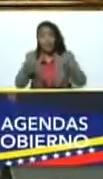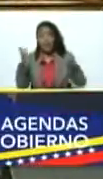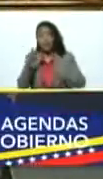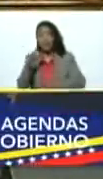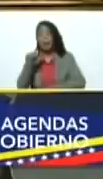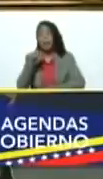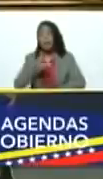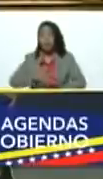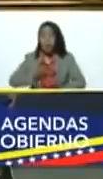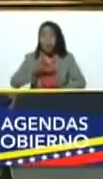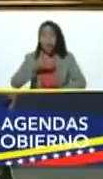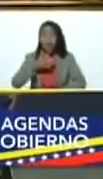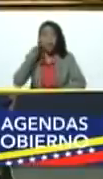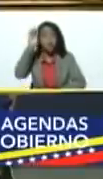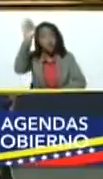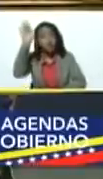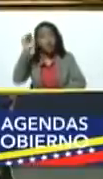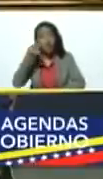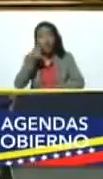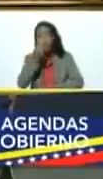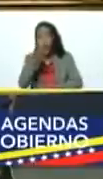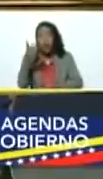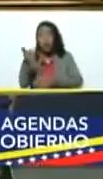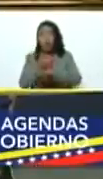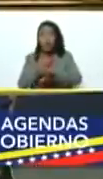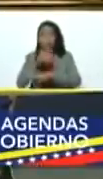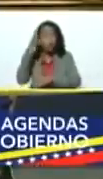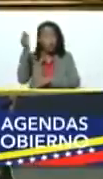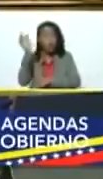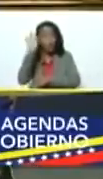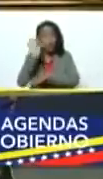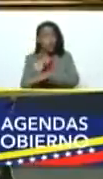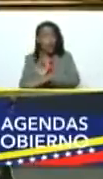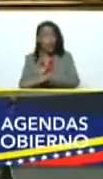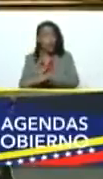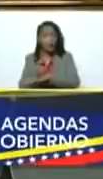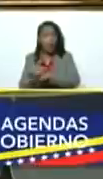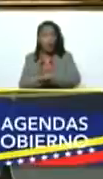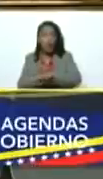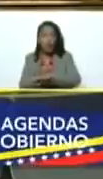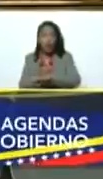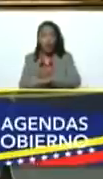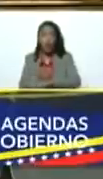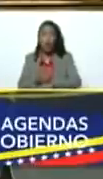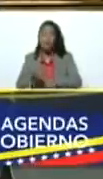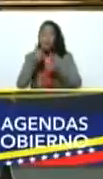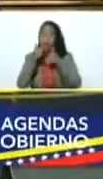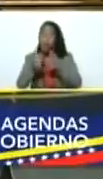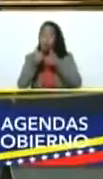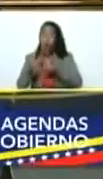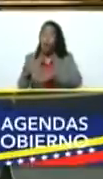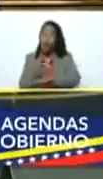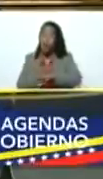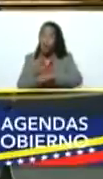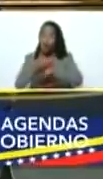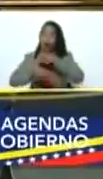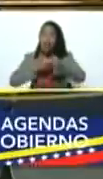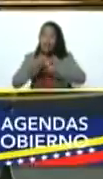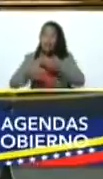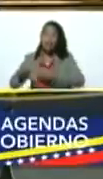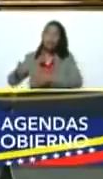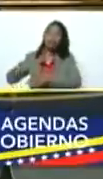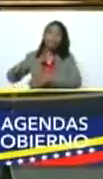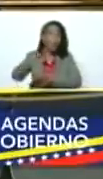coordinación y de buen gobierno desde el Consejo Federal de Gobierno de buen gobierno colectivo